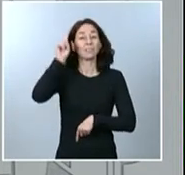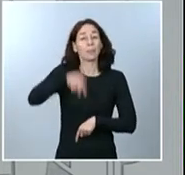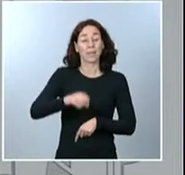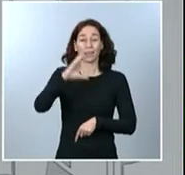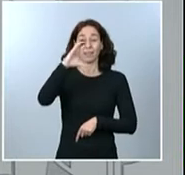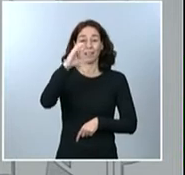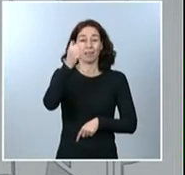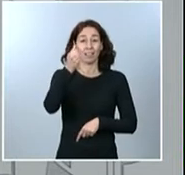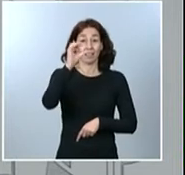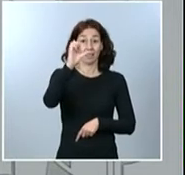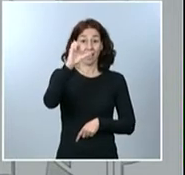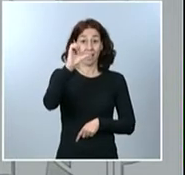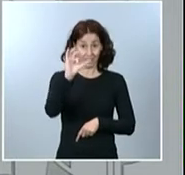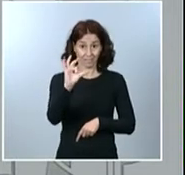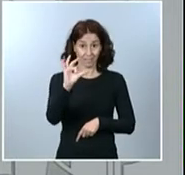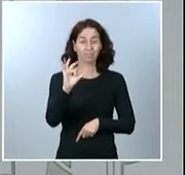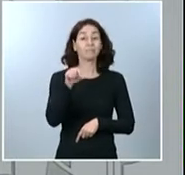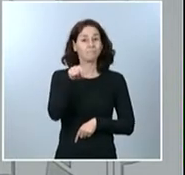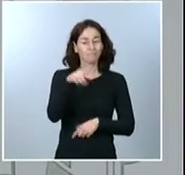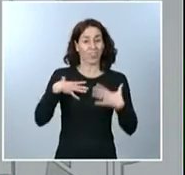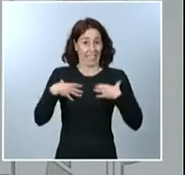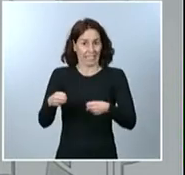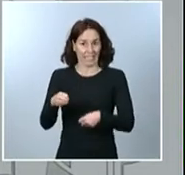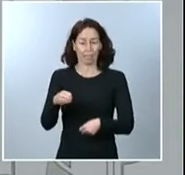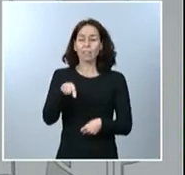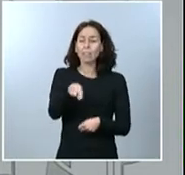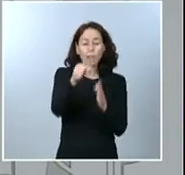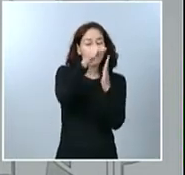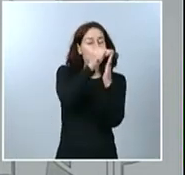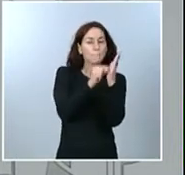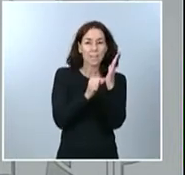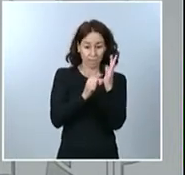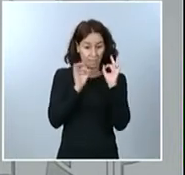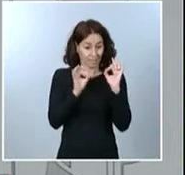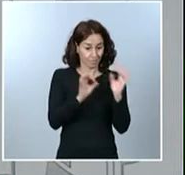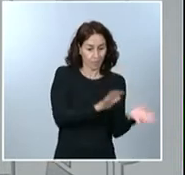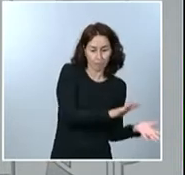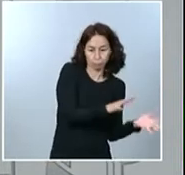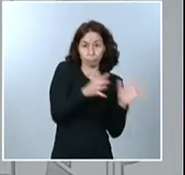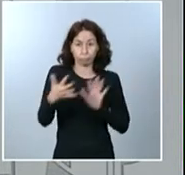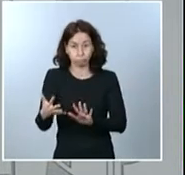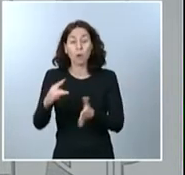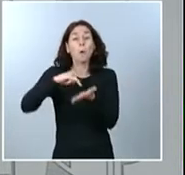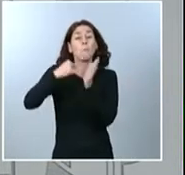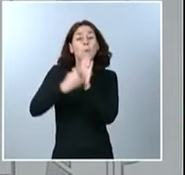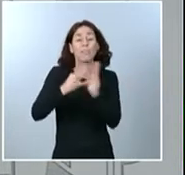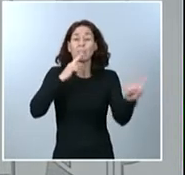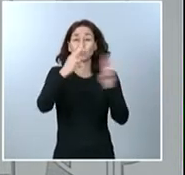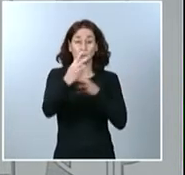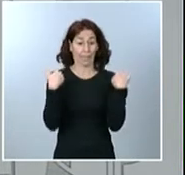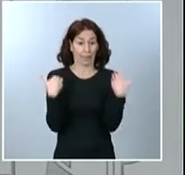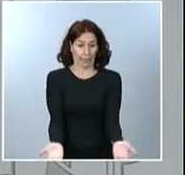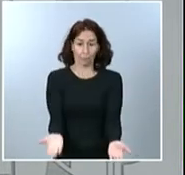Sanidad, medidas que guardan absoluta coherencia con el desarrollo del Plan de Respuesta Temprana que aprobamos en el pasado mes de julio